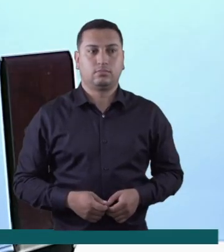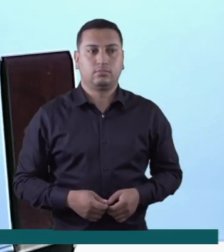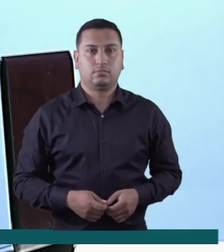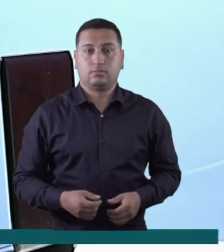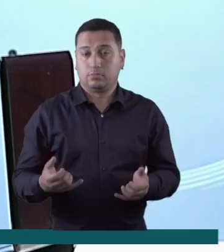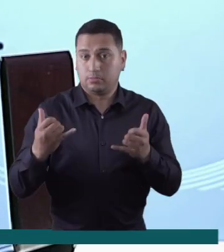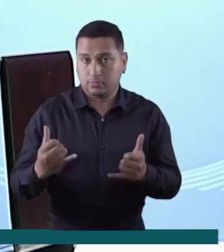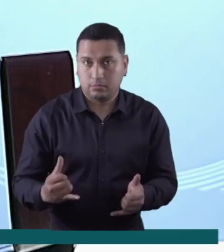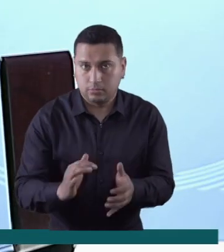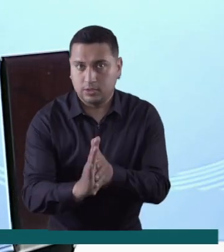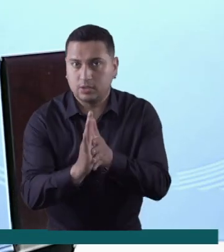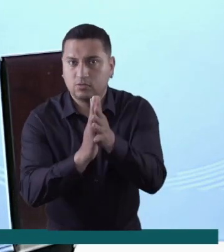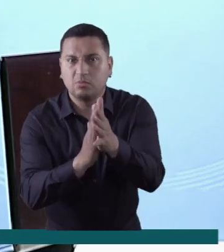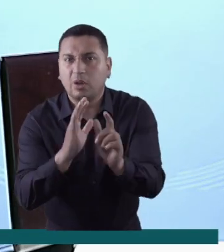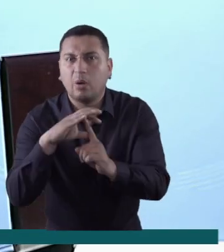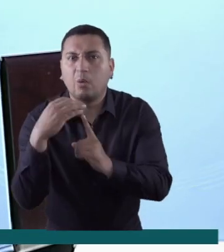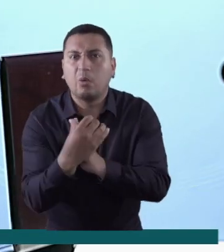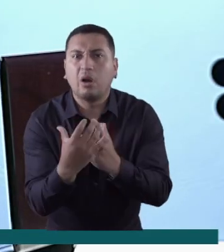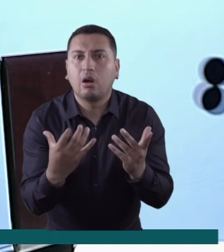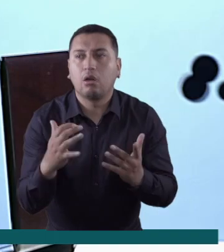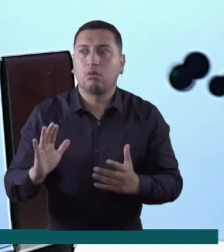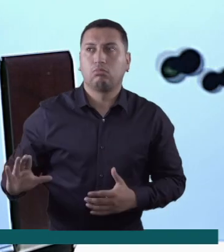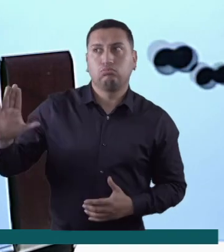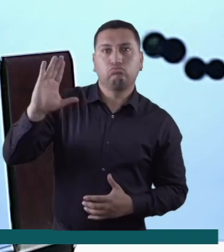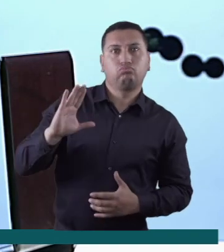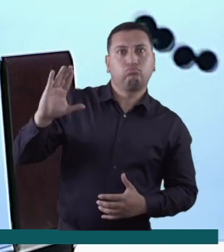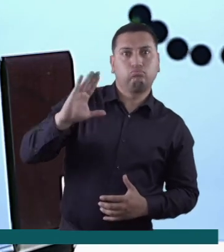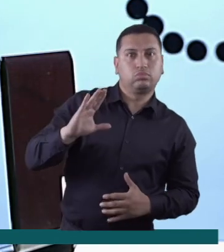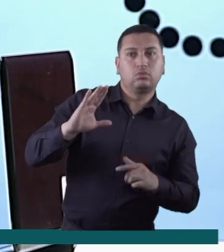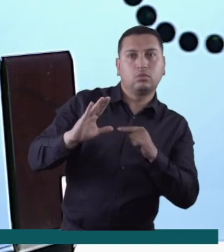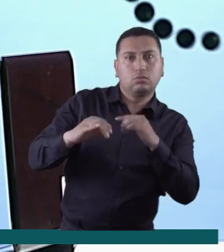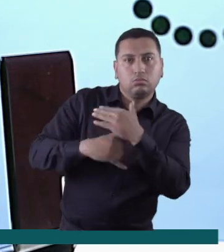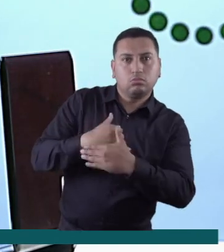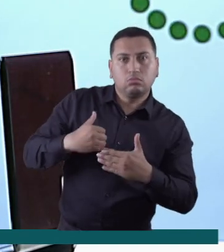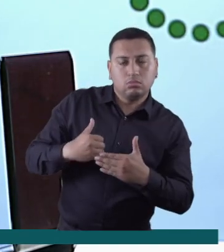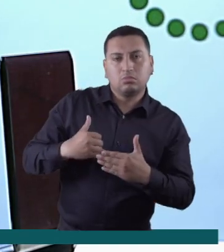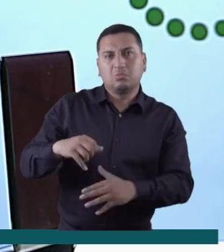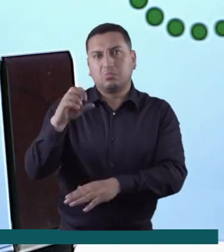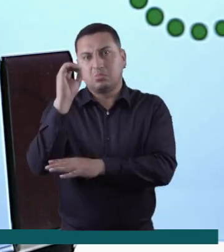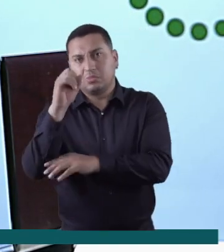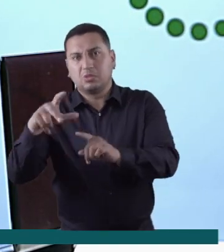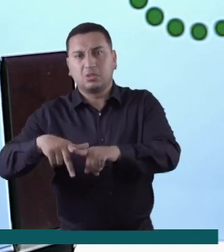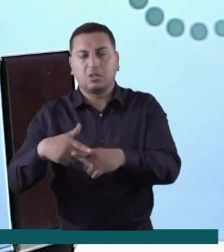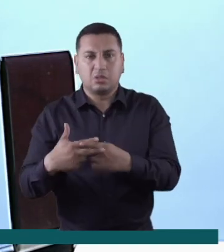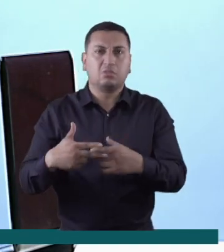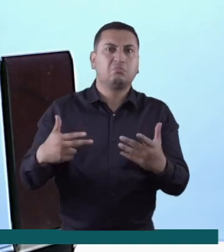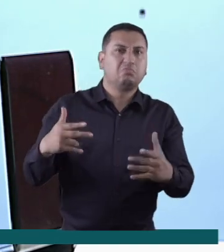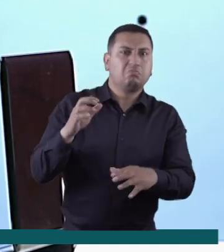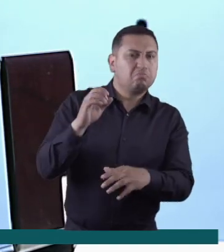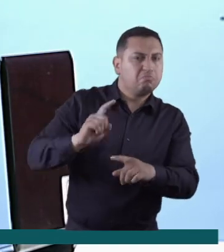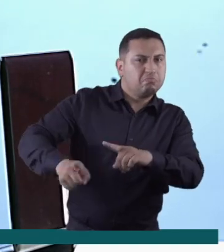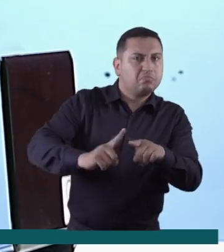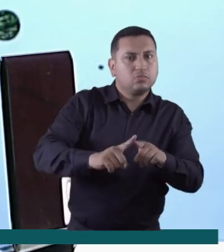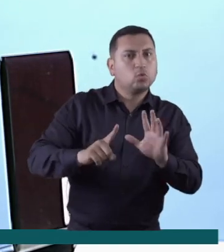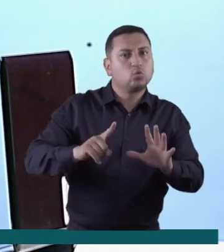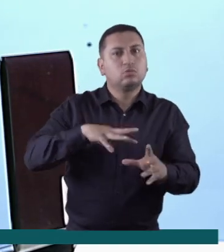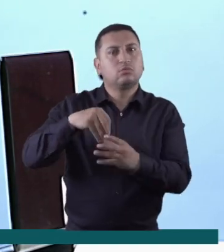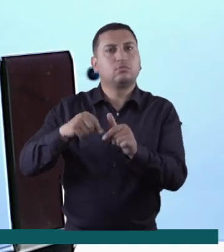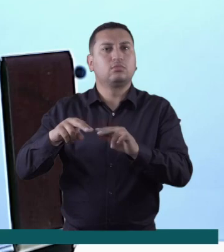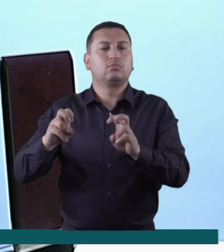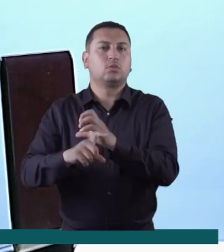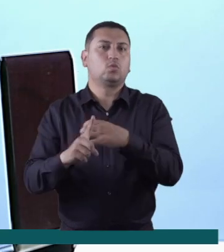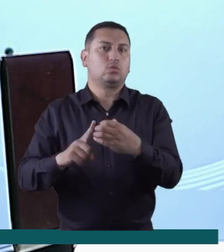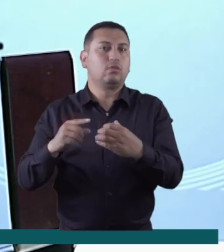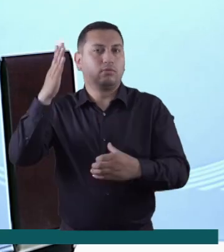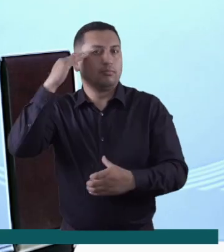Es momento de conocer la información cultural de nuestras regiones, exposiciones, talleres, festivales y otras actividades que hacen parte de la